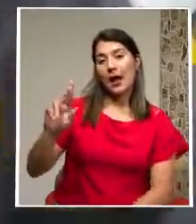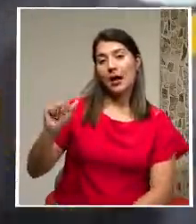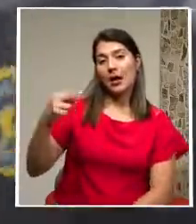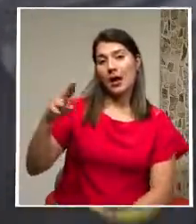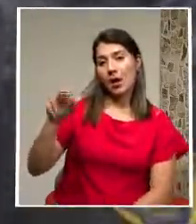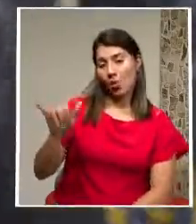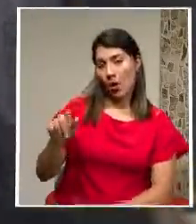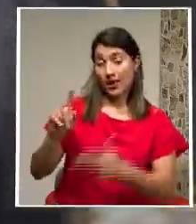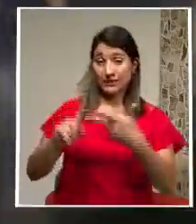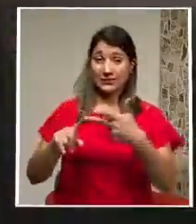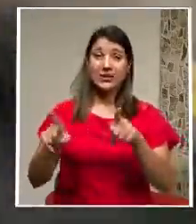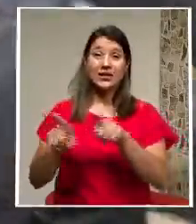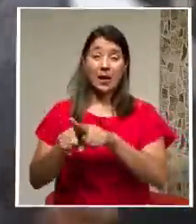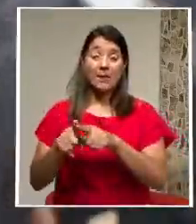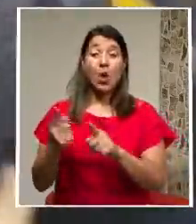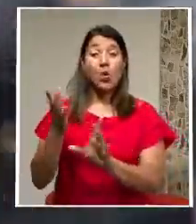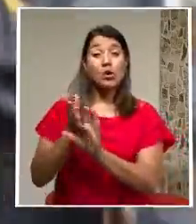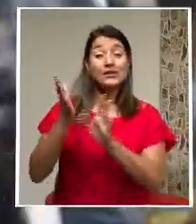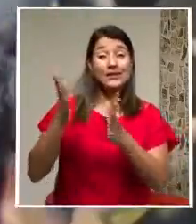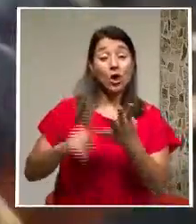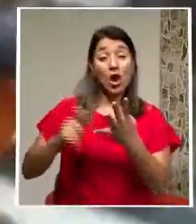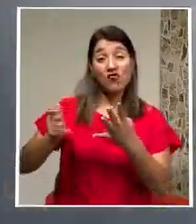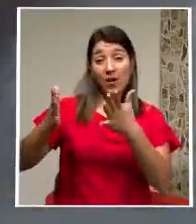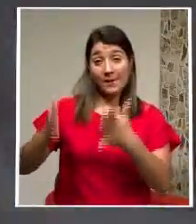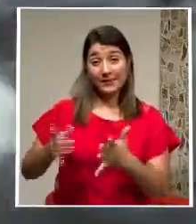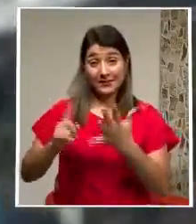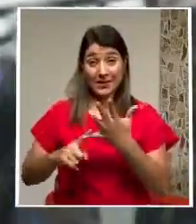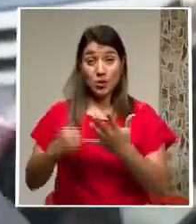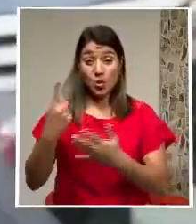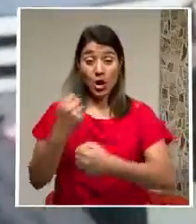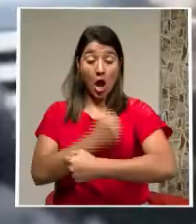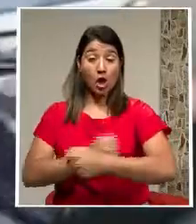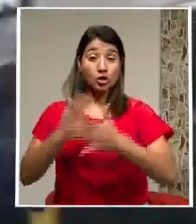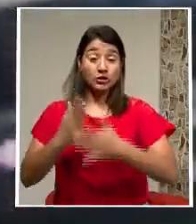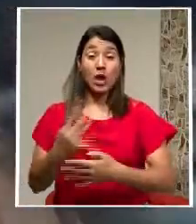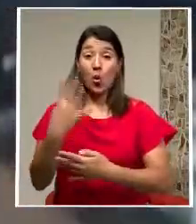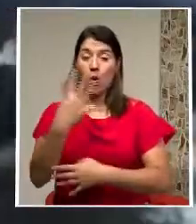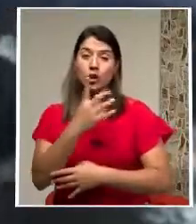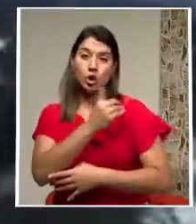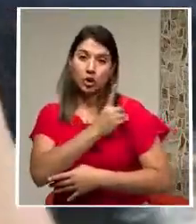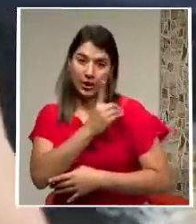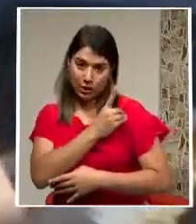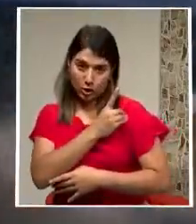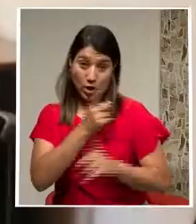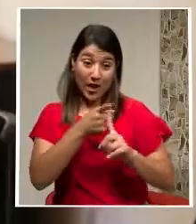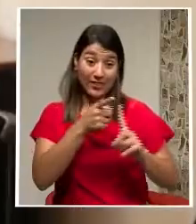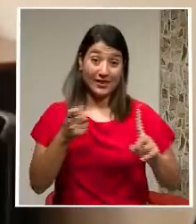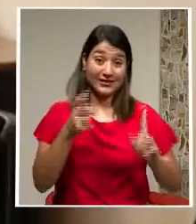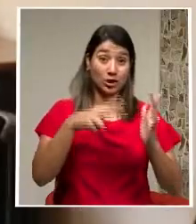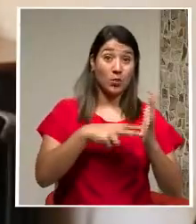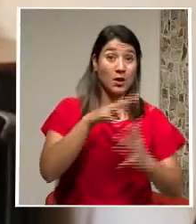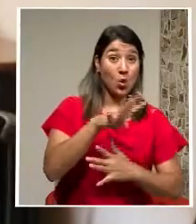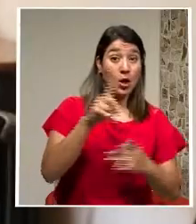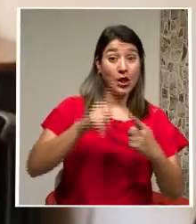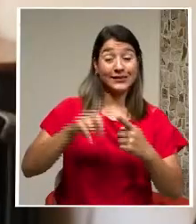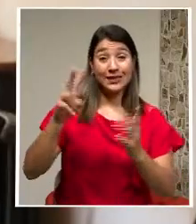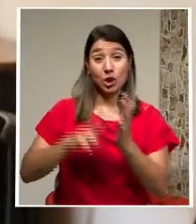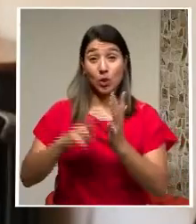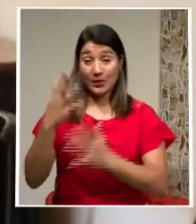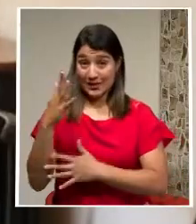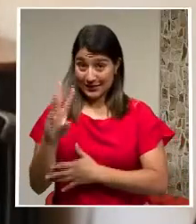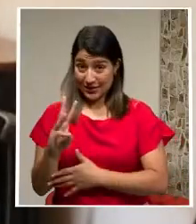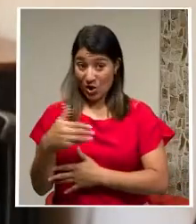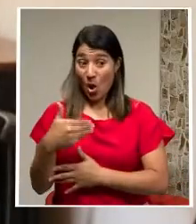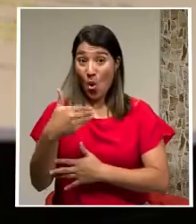Legal del Próbolo Una psicóloga Una cocinera Y cuatro directoras Que se sucedieron Entre 2004 y 2016 Cuando